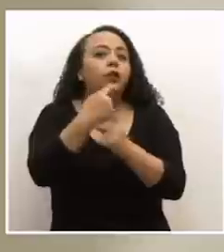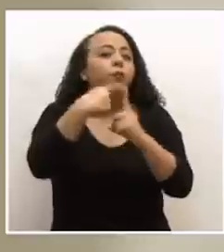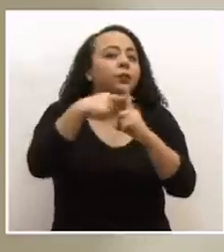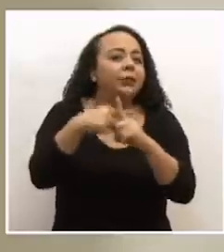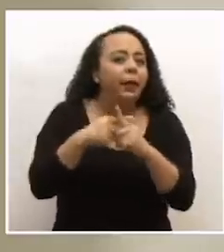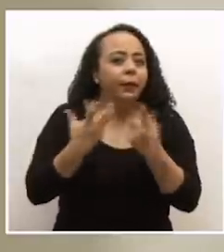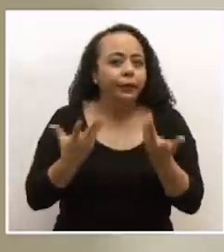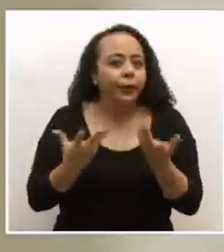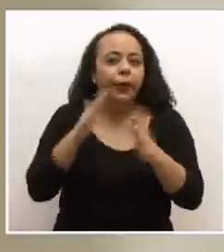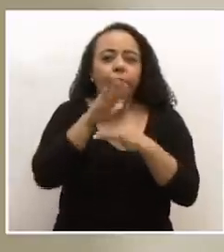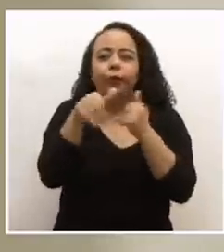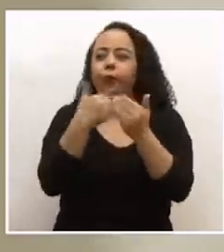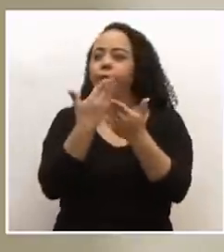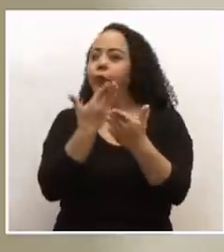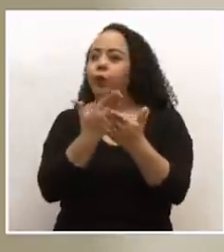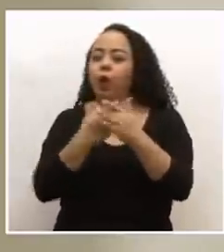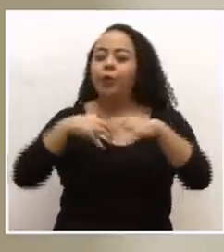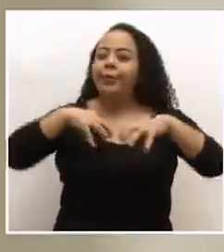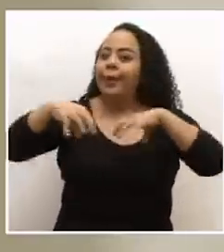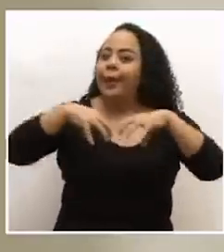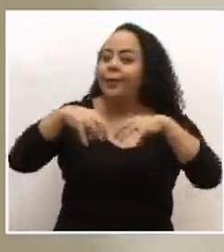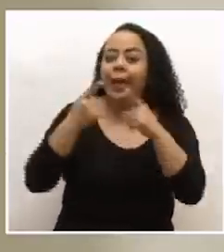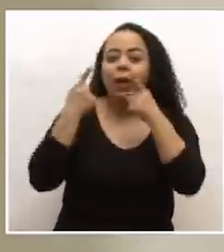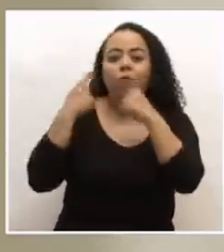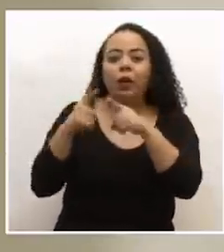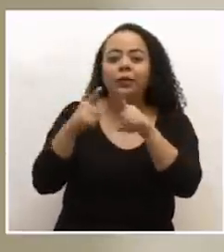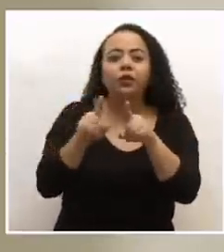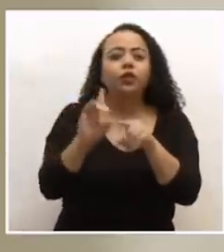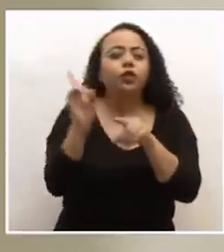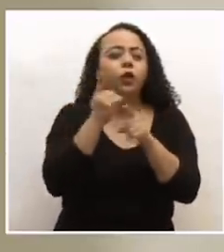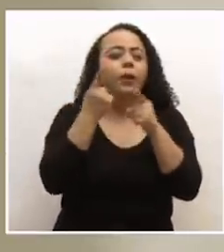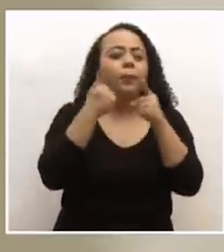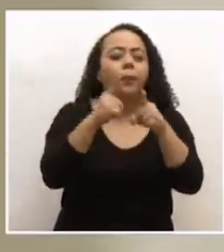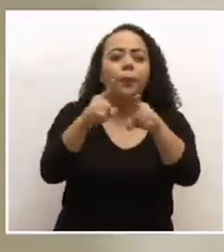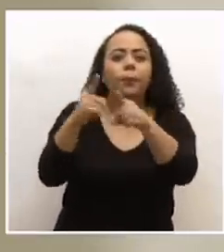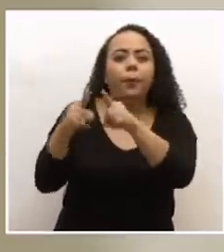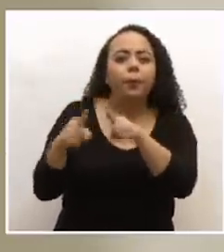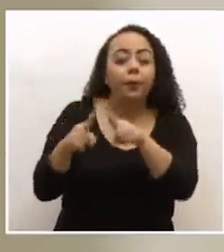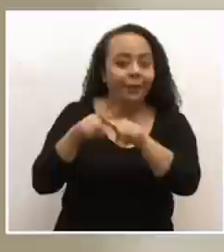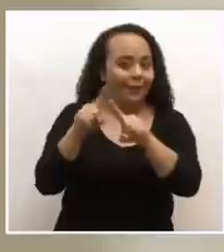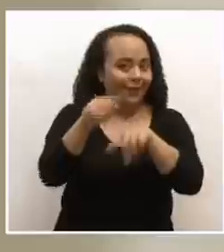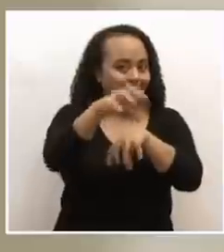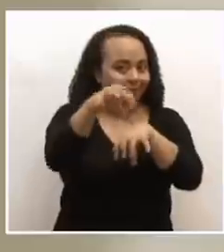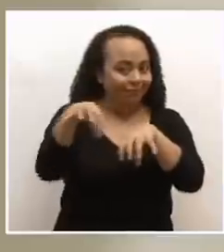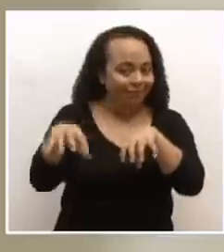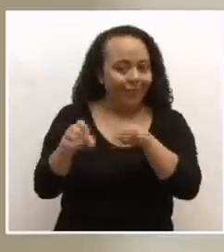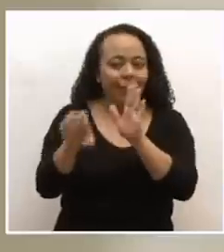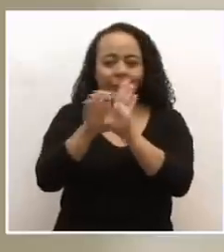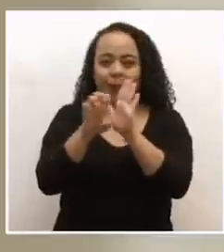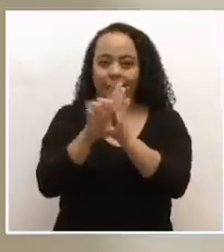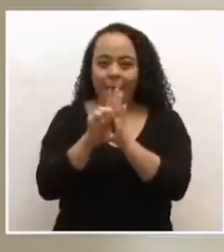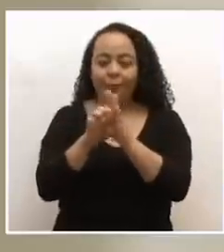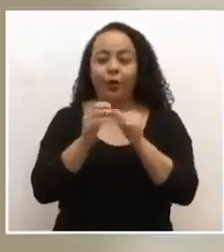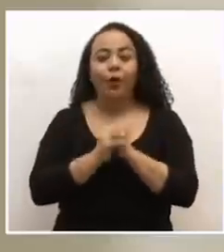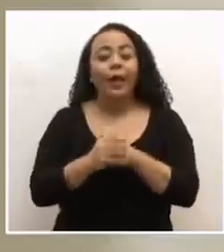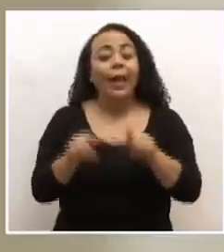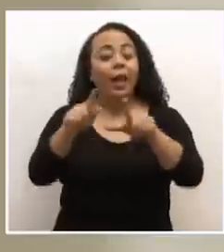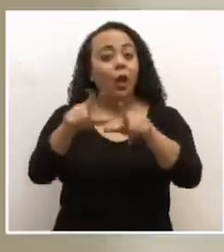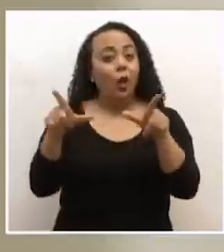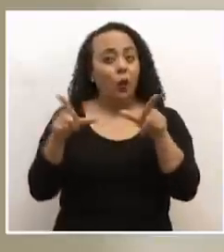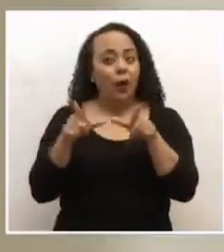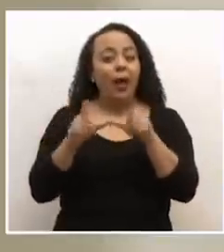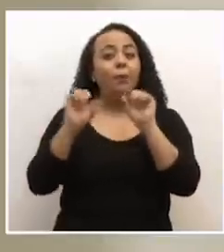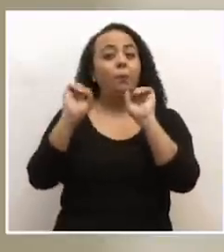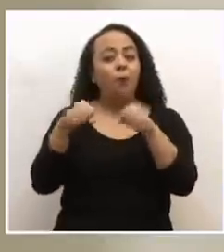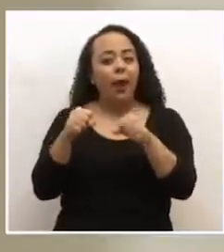todo lo que es incluso la dinámica de los casos en donde se han presentado, son, por ejemplo, incluso el lugar donde